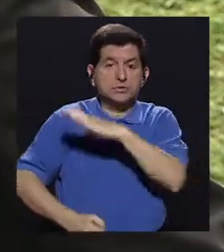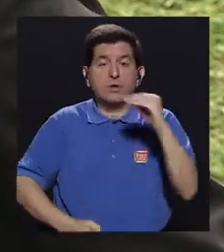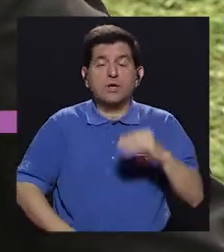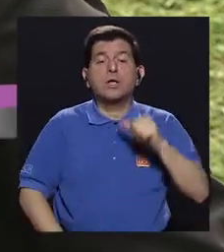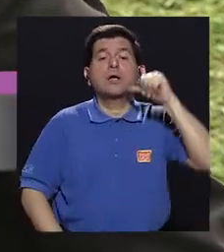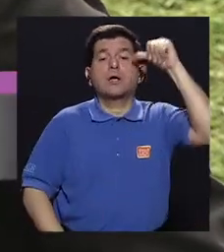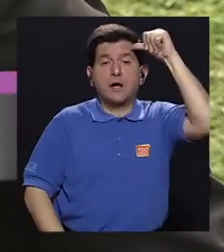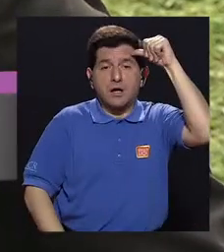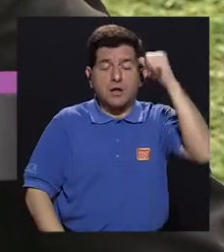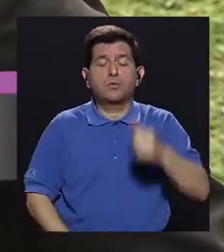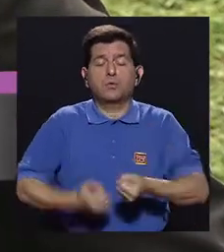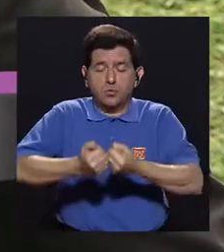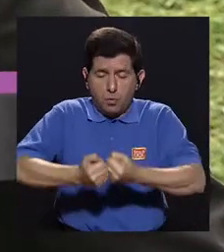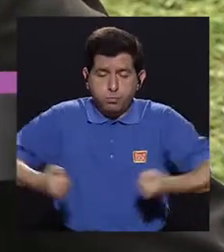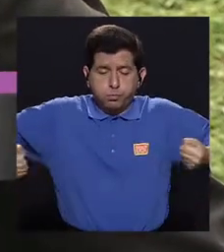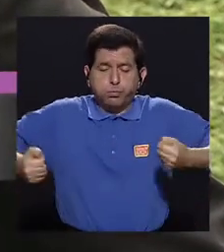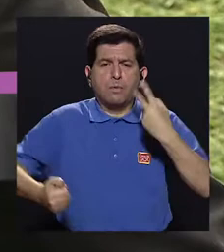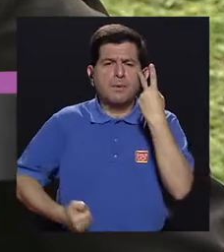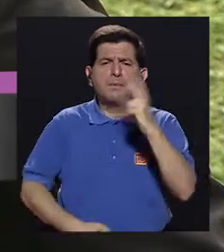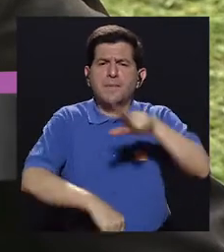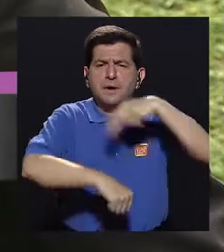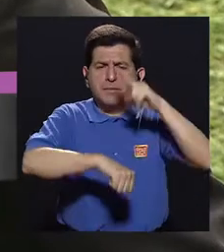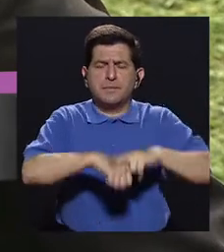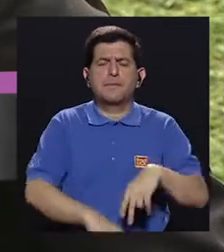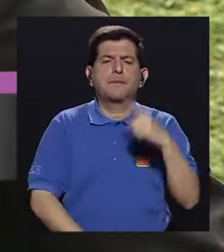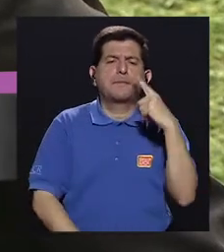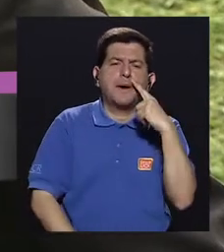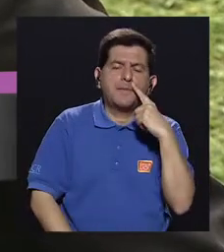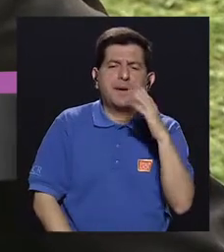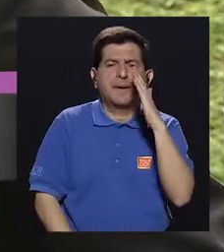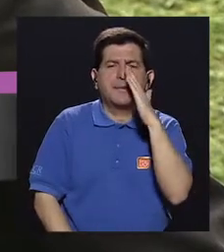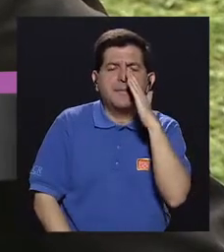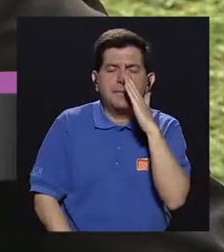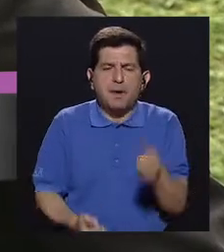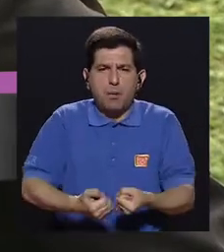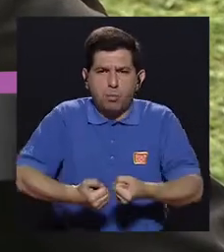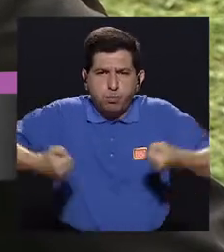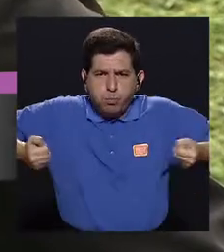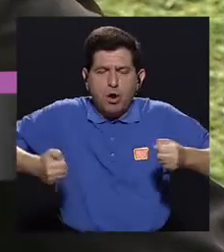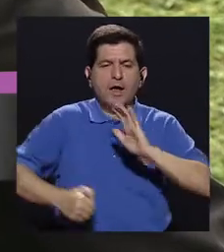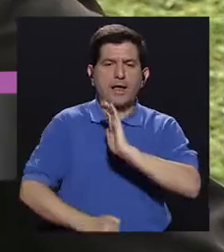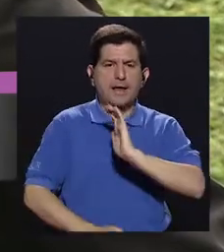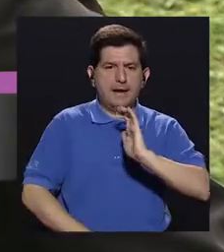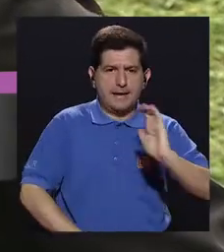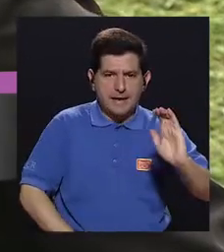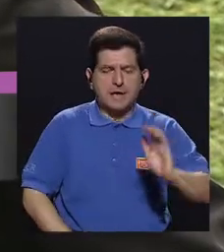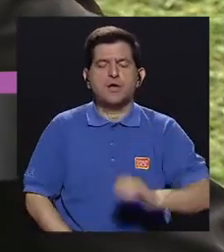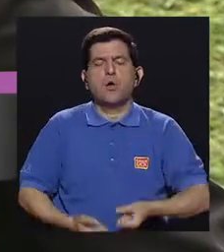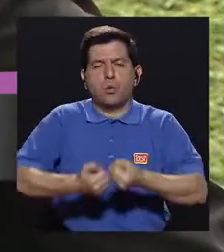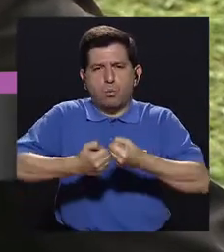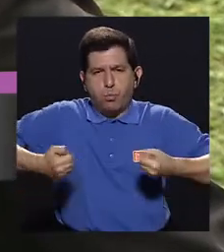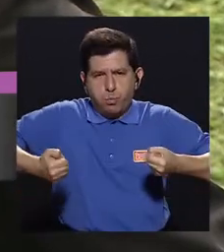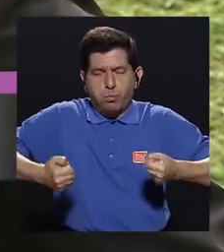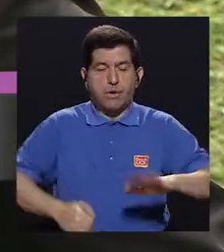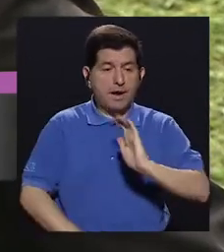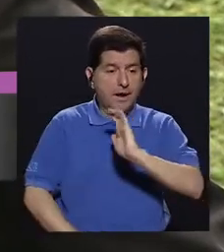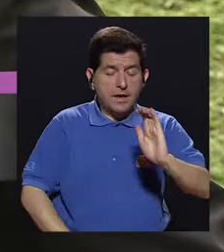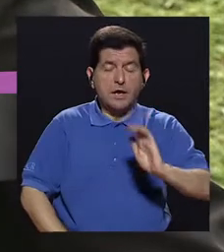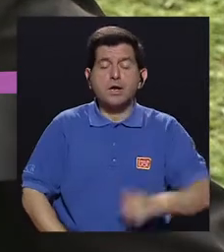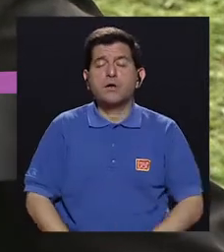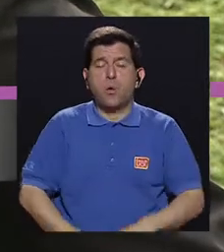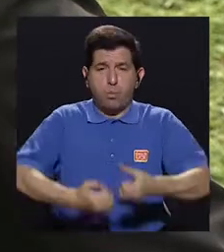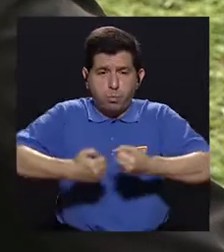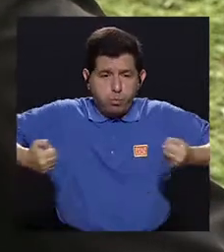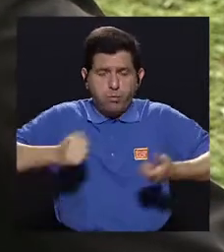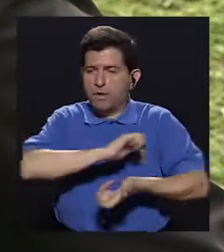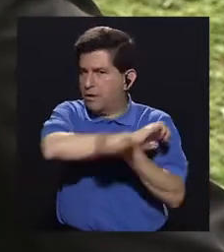obesos. La normalidad o lo que hemos visto es que papá y mamá obesos, niño obeso. Y niño obeso